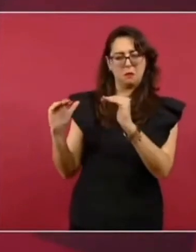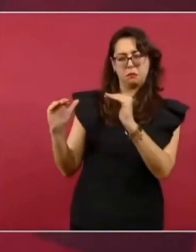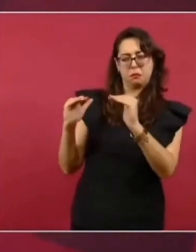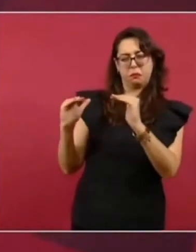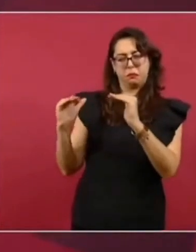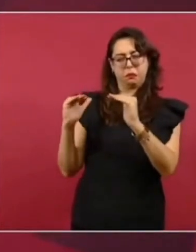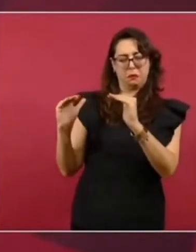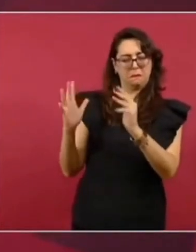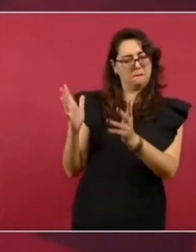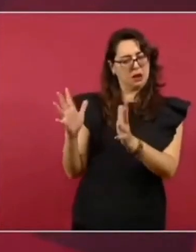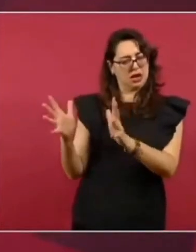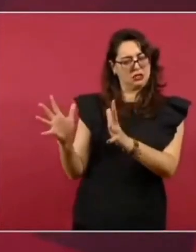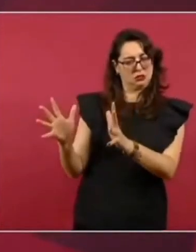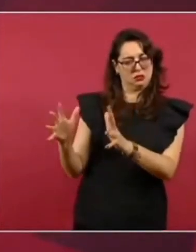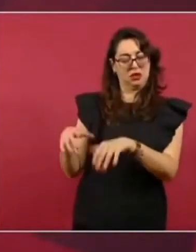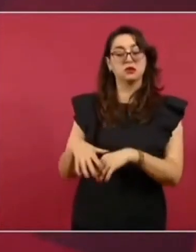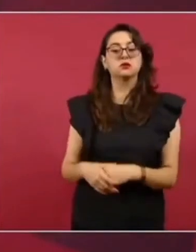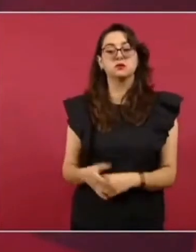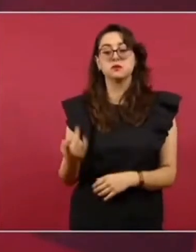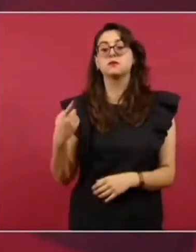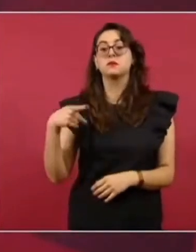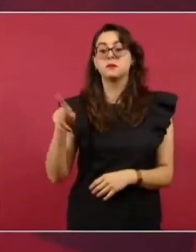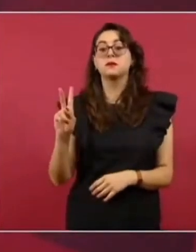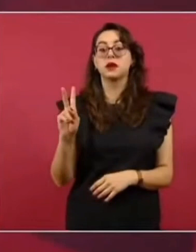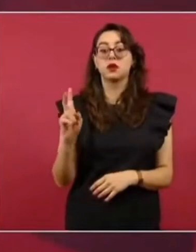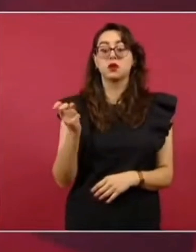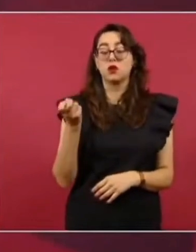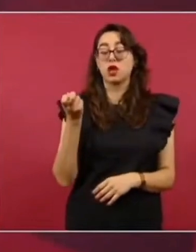el tráfico de inflexes